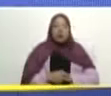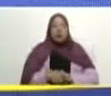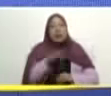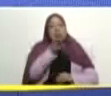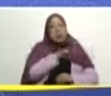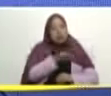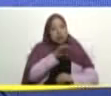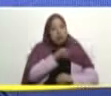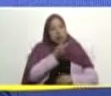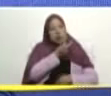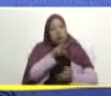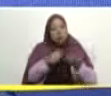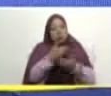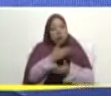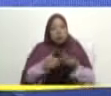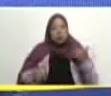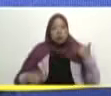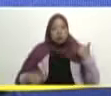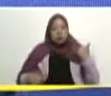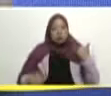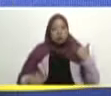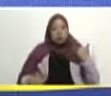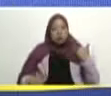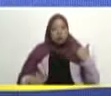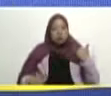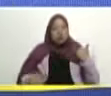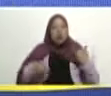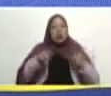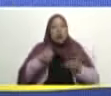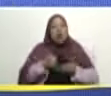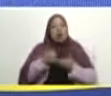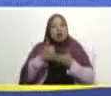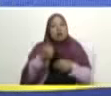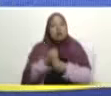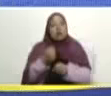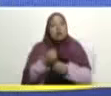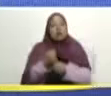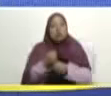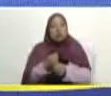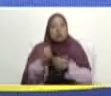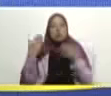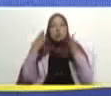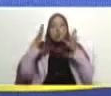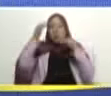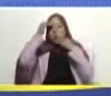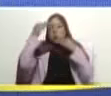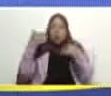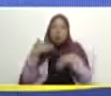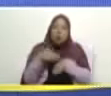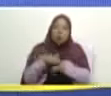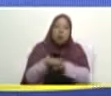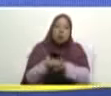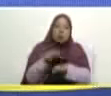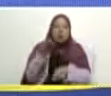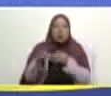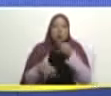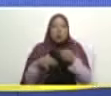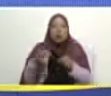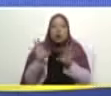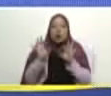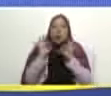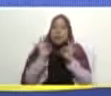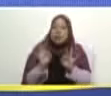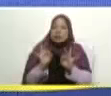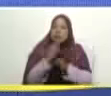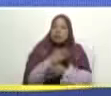vicepresidenta me gustaría que usted también diera sus aportes sobre la concentración de esfuerzo sobre el comando especial